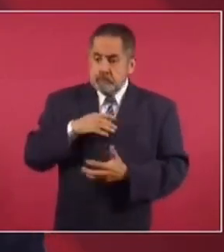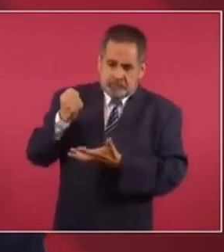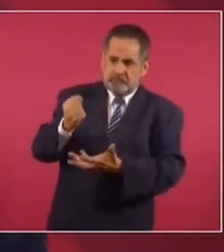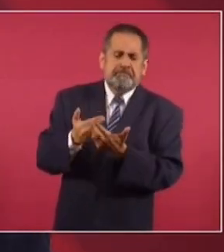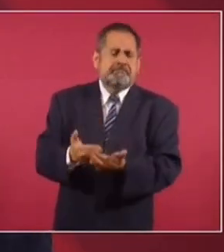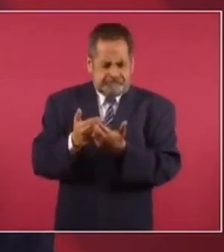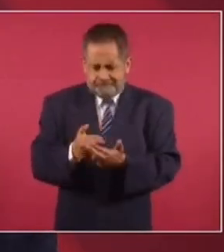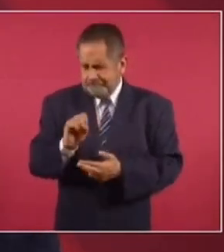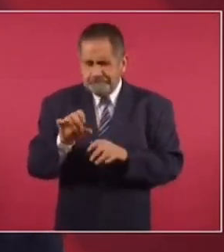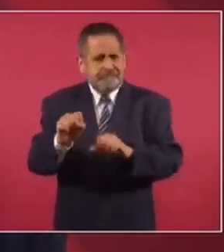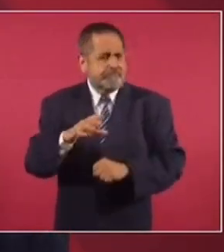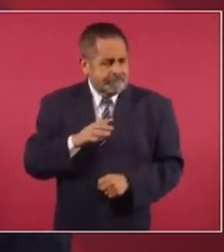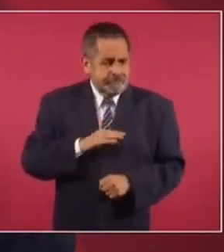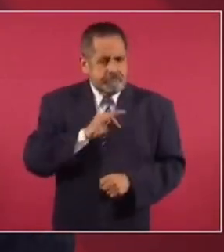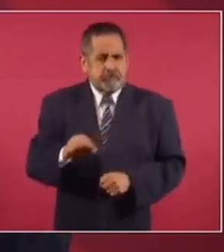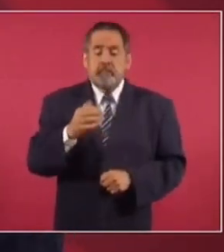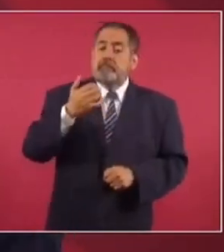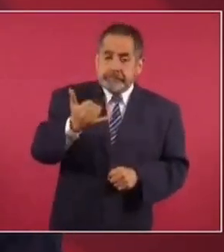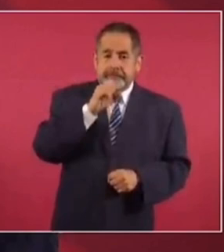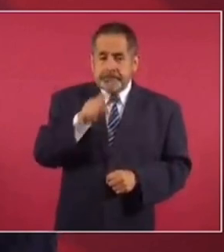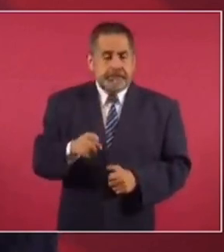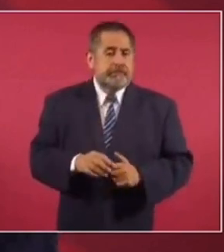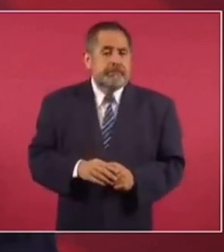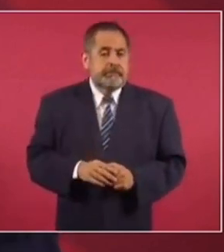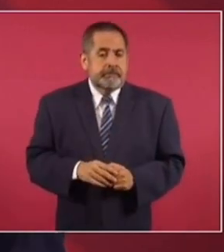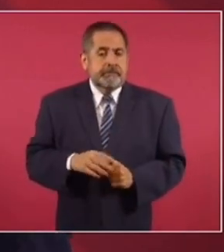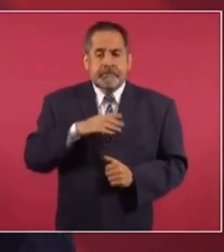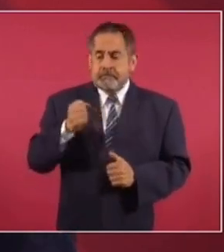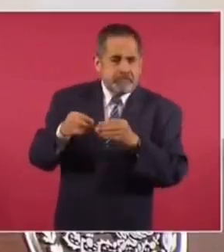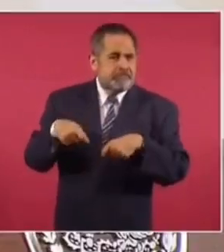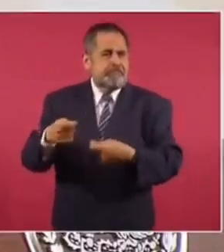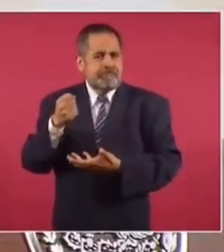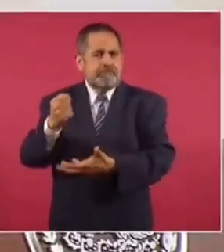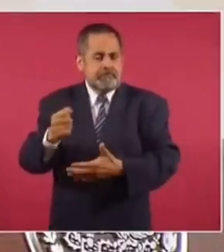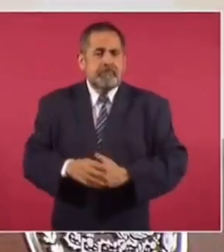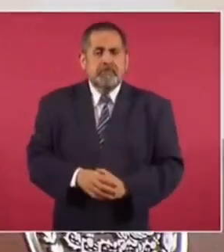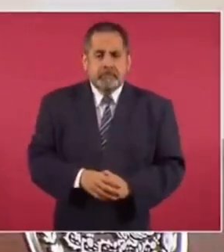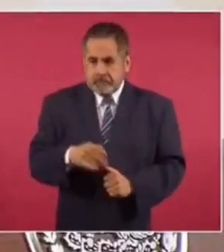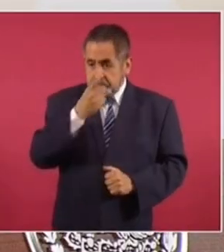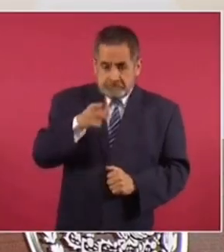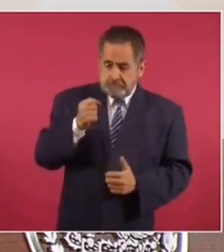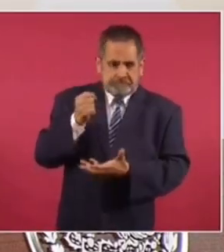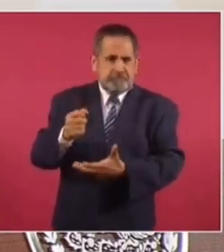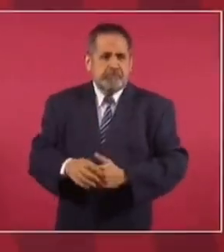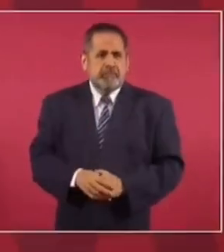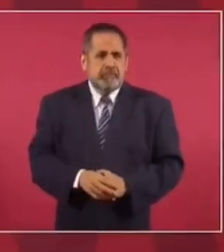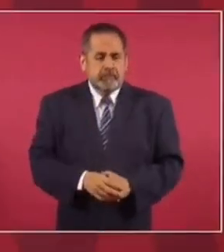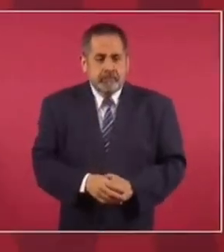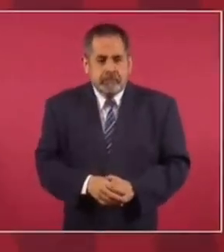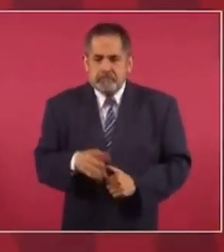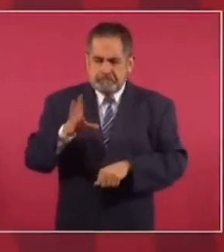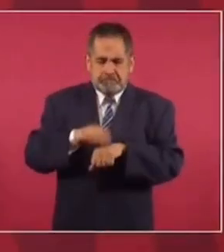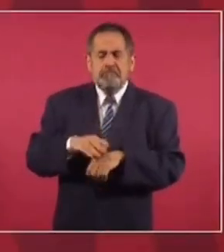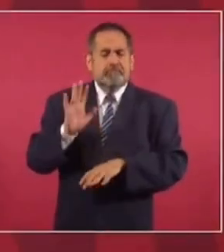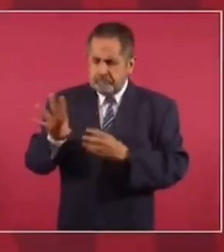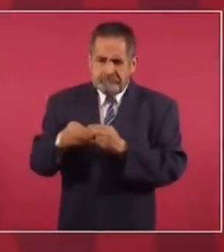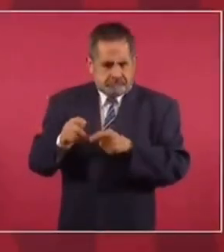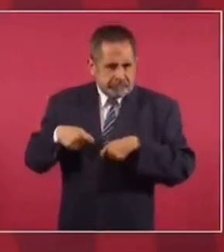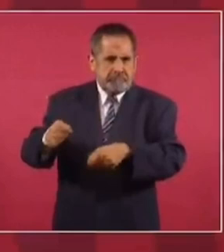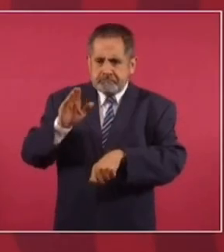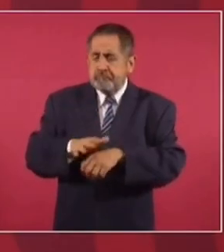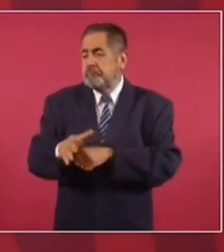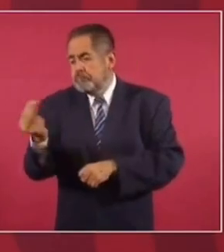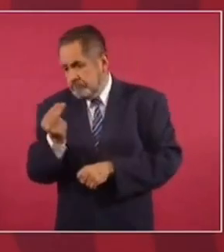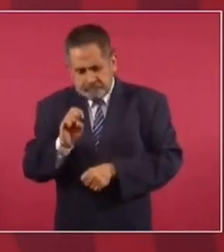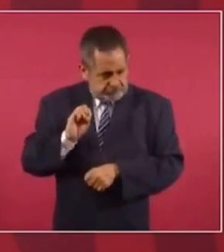presupuesto suficiente, incluso que hay un subejercicio en lo que me está planteando. Y ya está la autorización para que